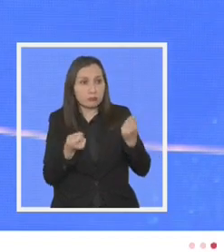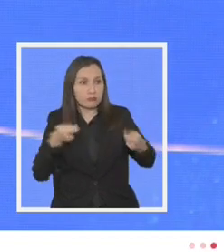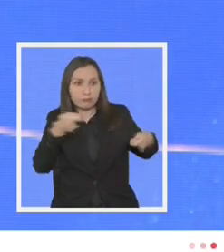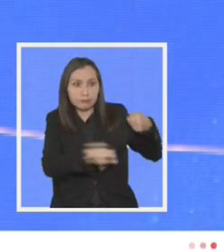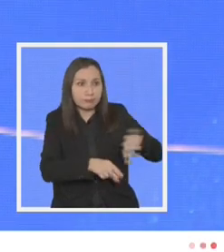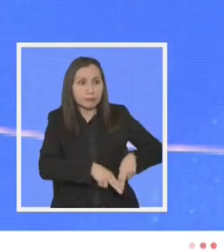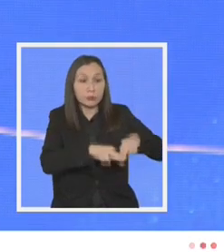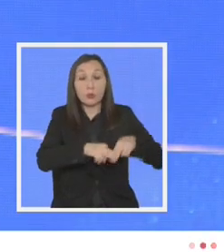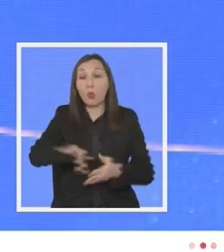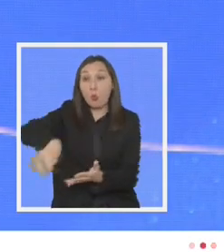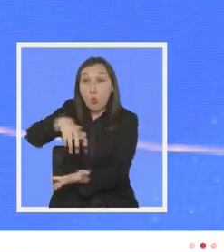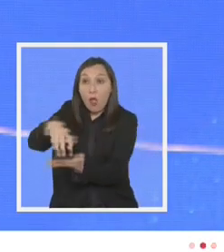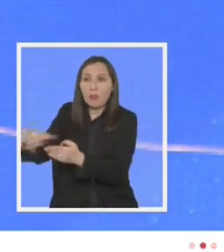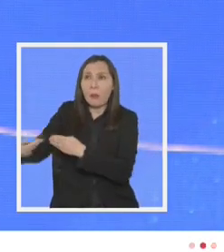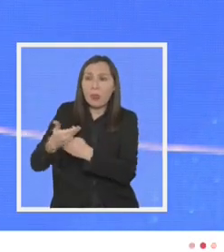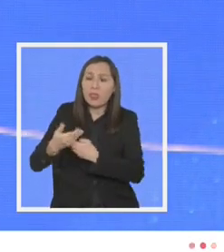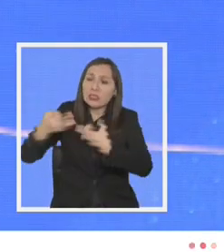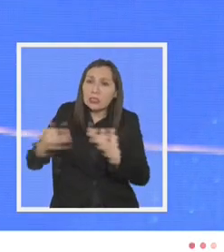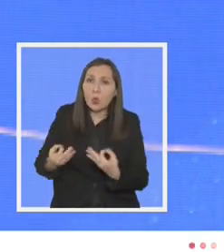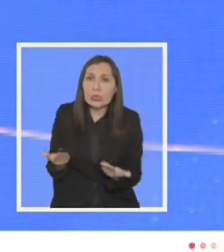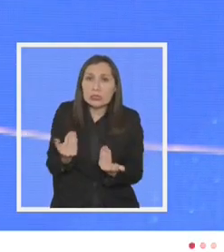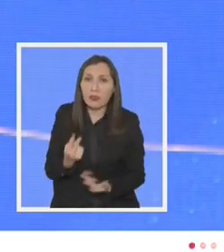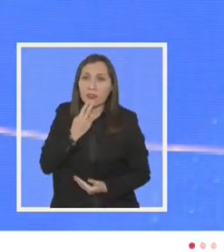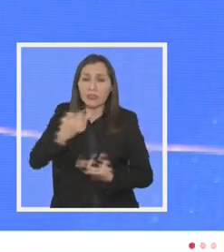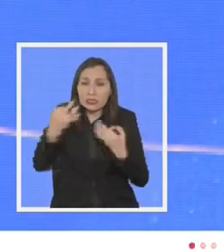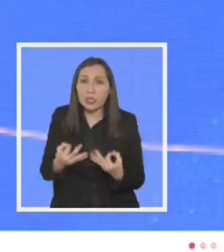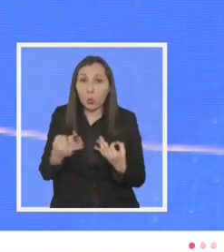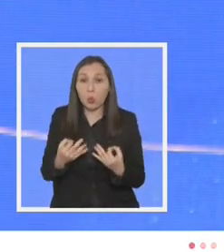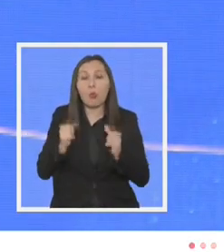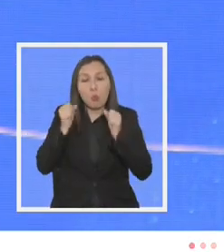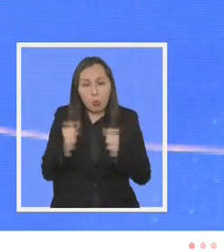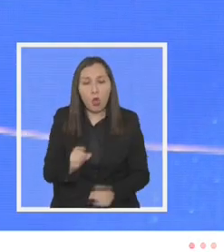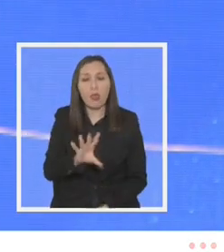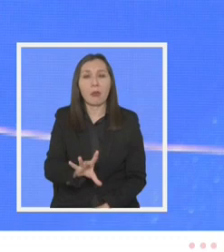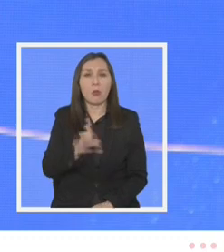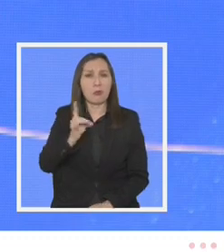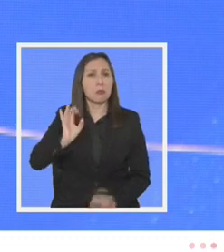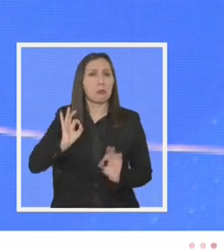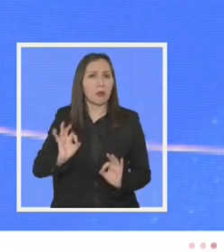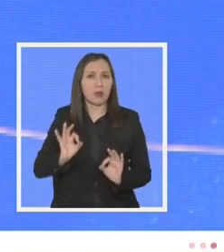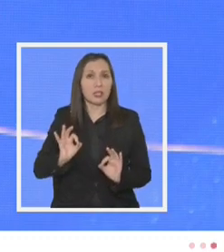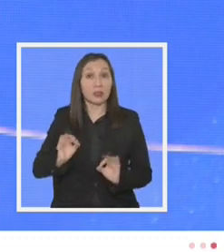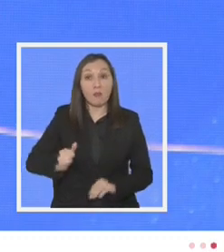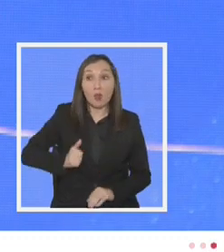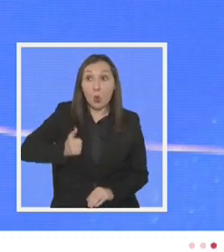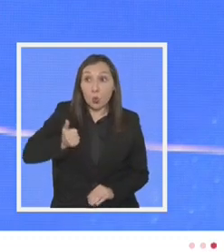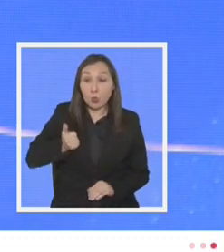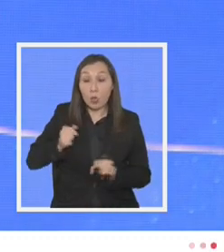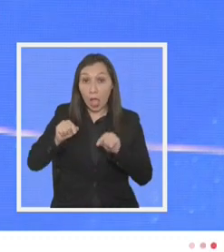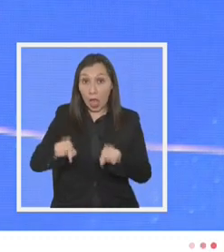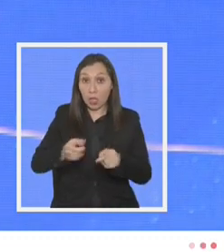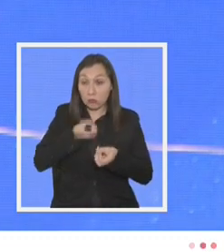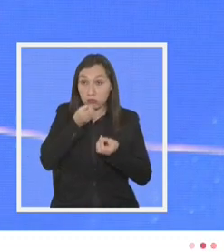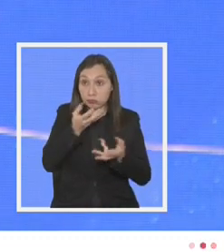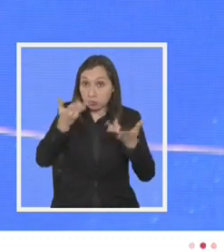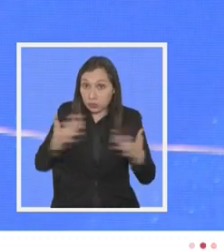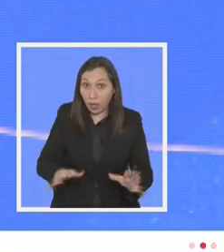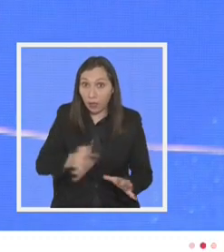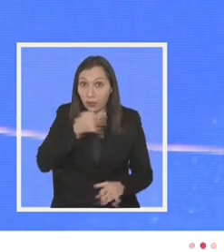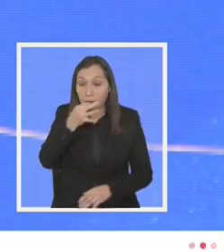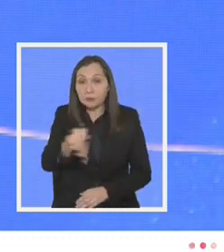el pueblo demanda certidumbres para vivir podemos encontrar perfectamente con la voluntad que aquí ha sido expresada